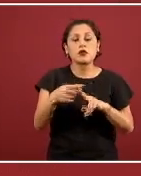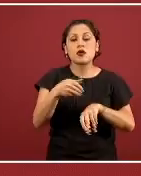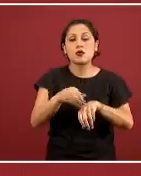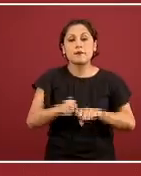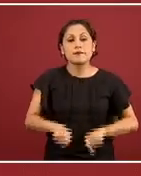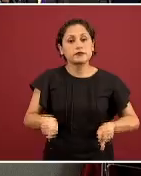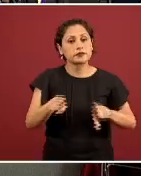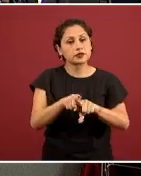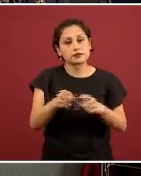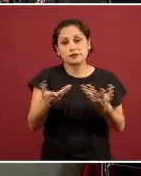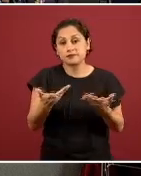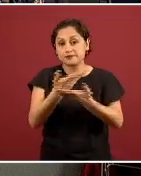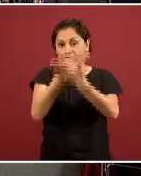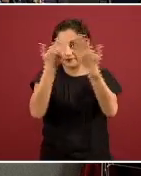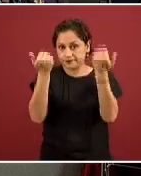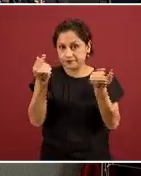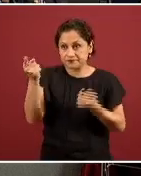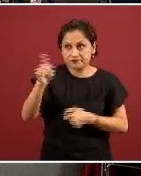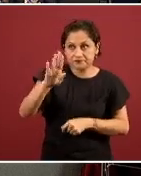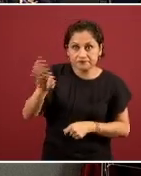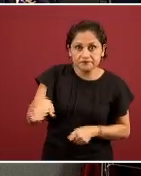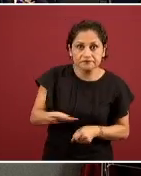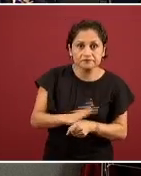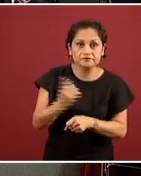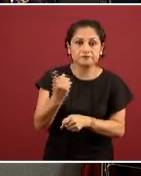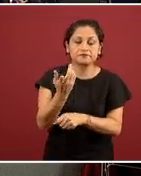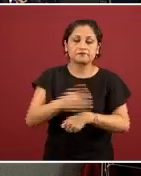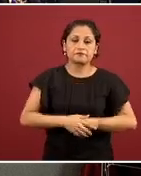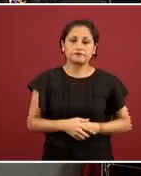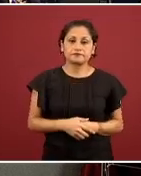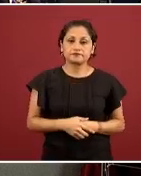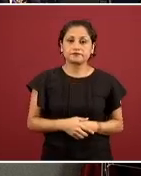razón. Gracias doctora mía. Usted, por favor.